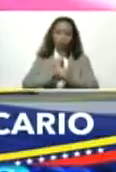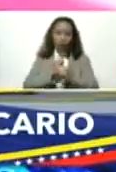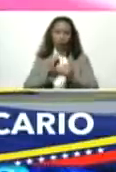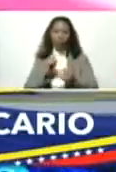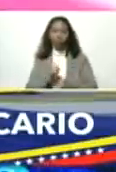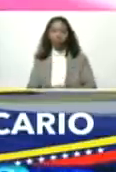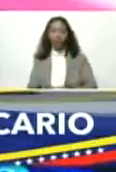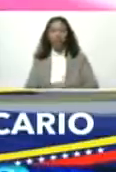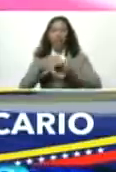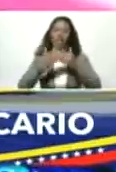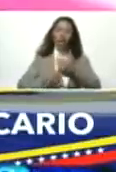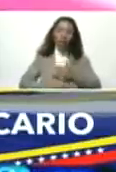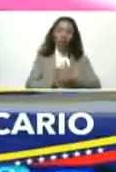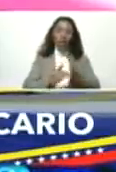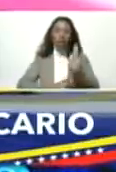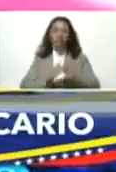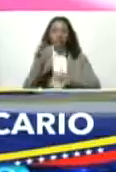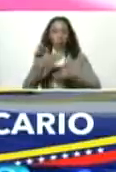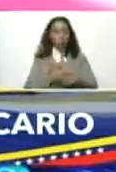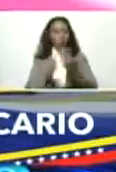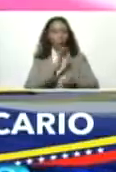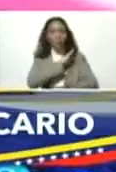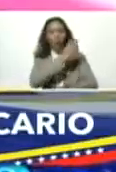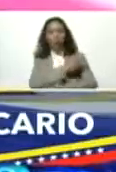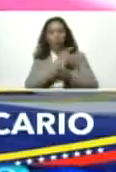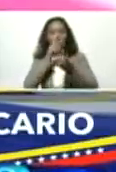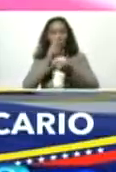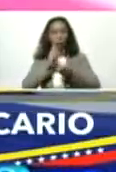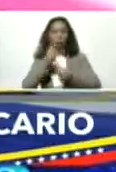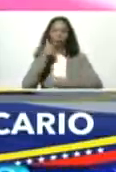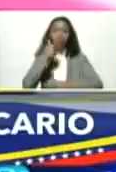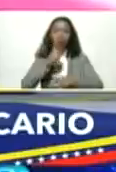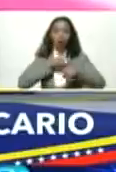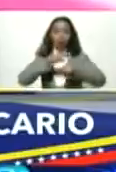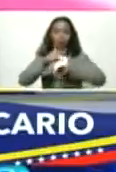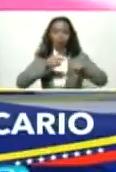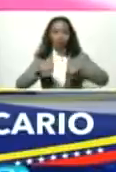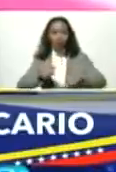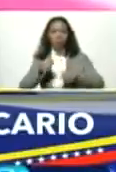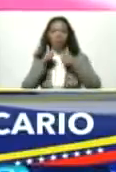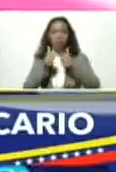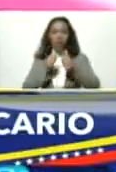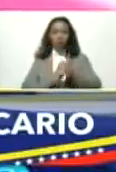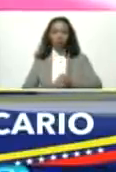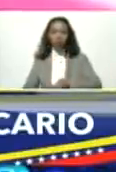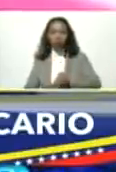y avanzar en el desarrollo de una poderosa banca bien coordinada, bien dirigida,